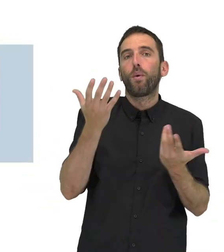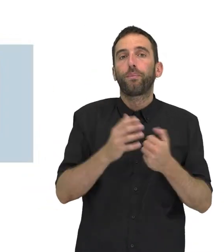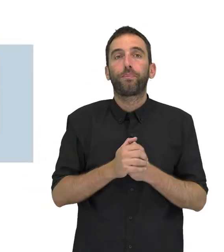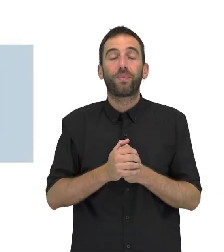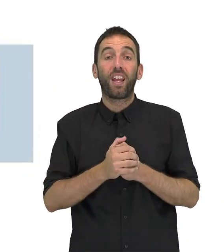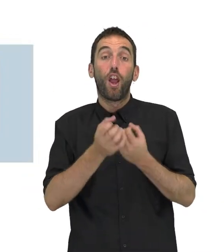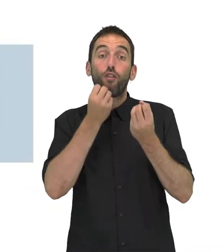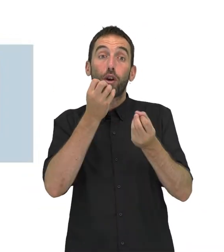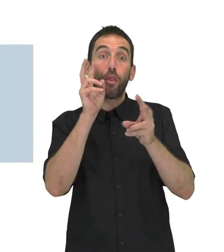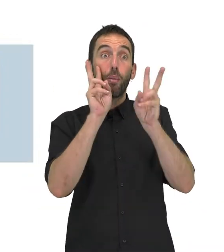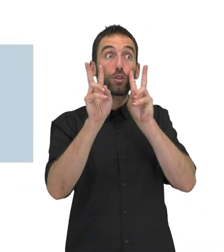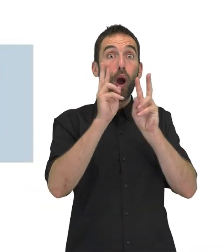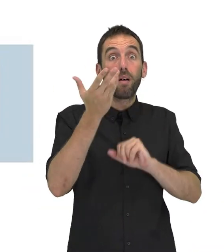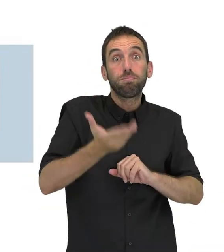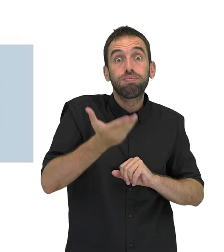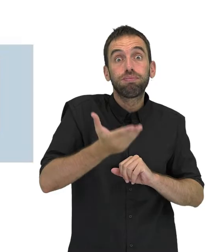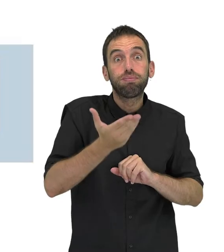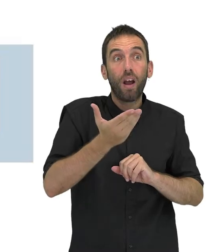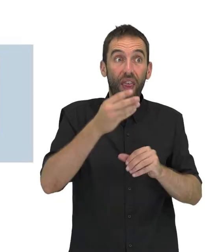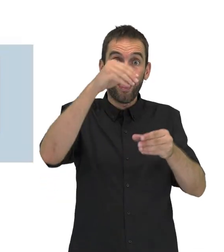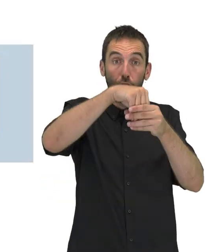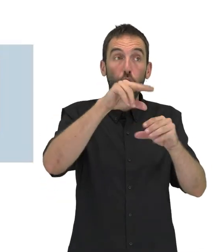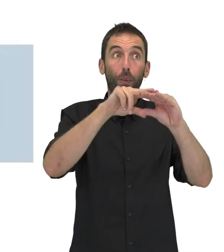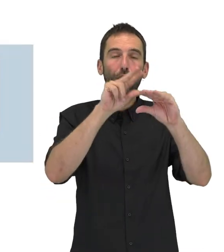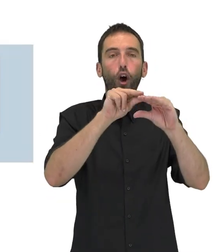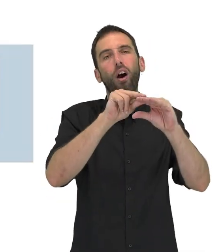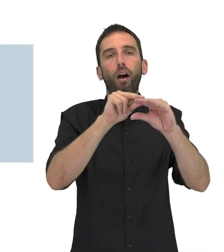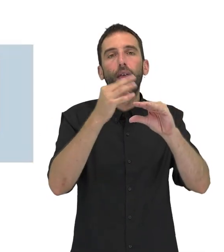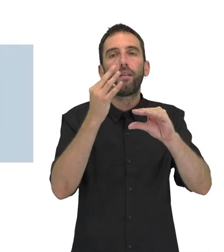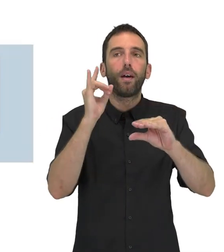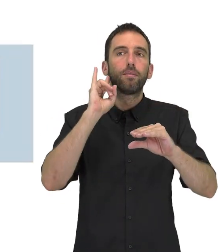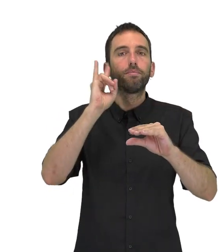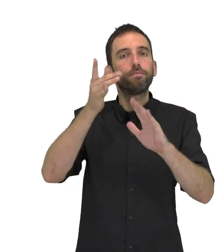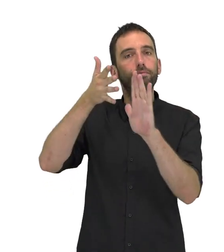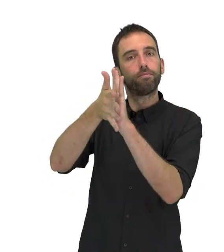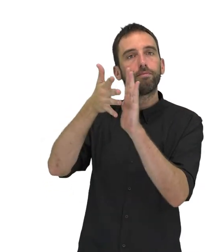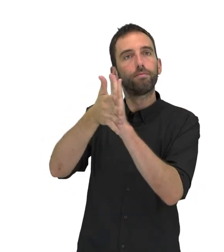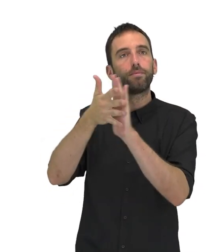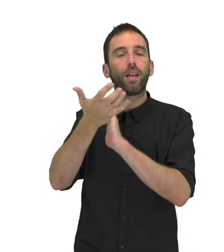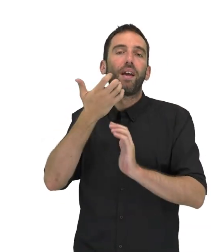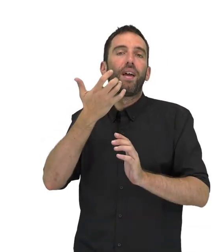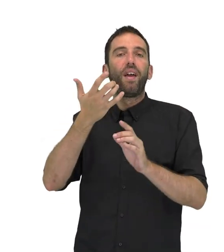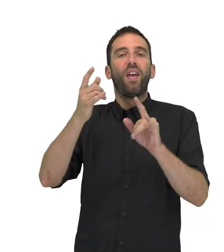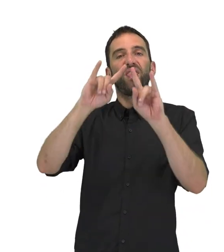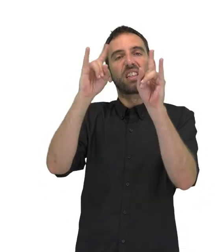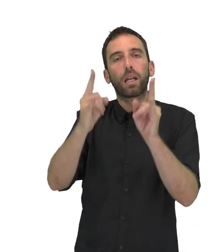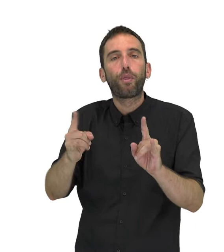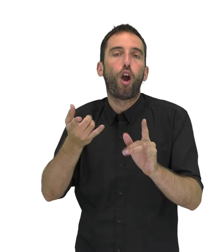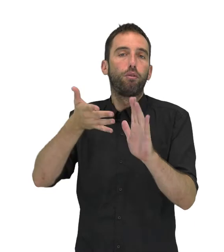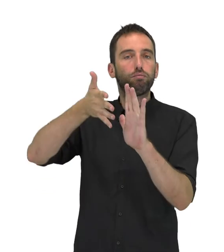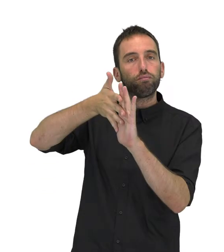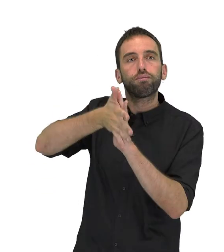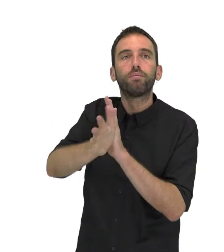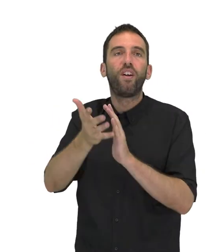descripción de la información visual relevante que vaya a aparecer en el vídeo. Es decir, se deben describir figuras,